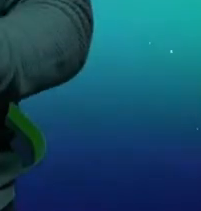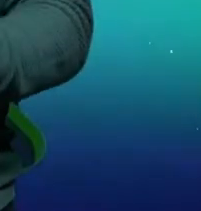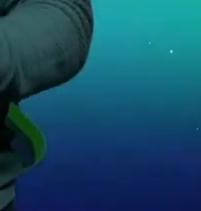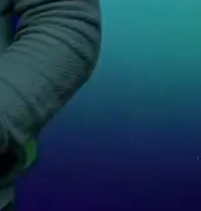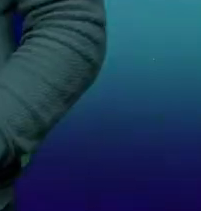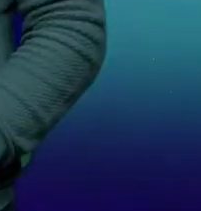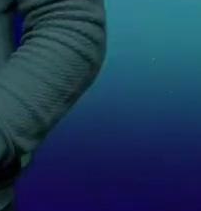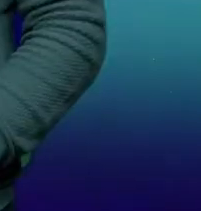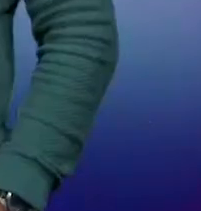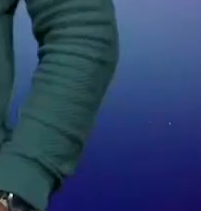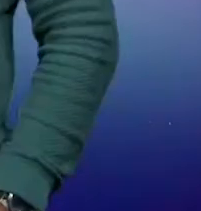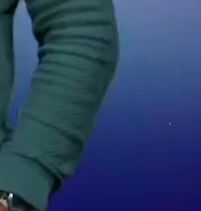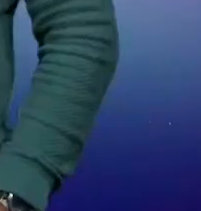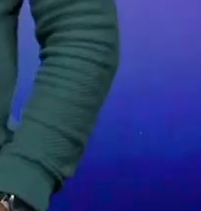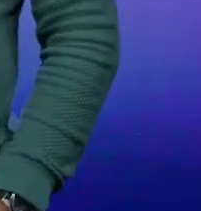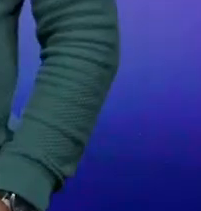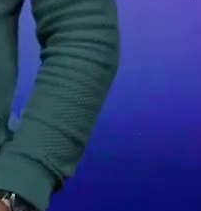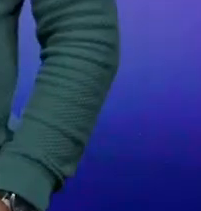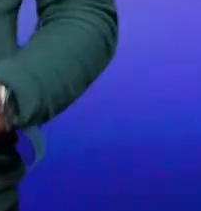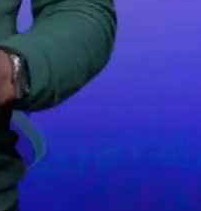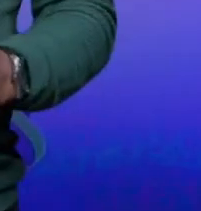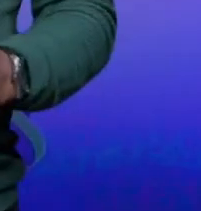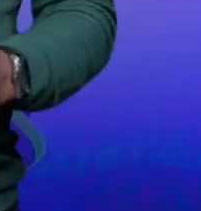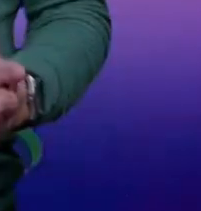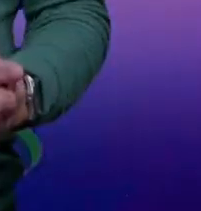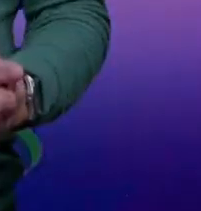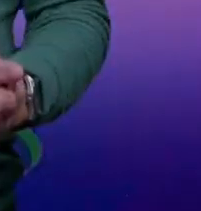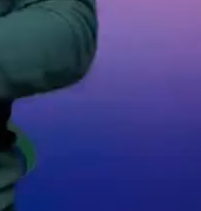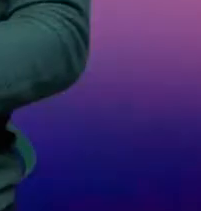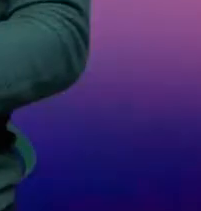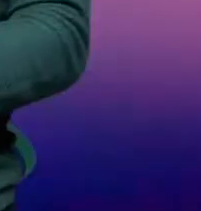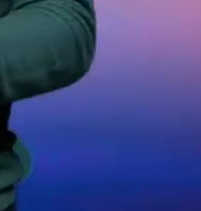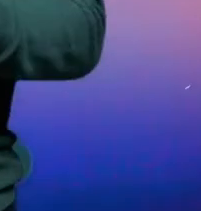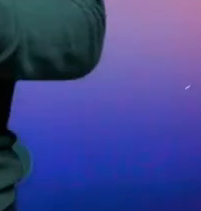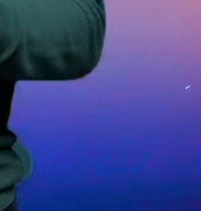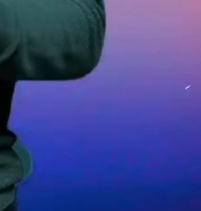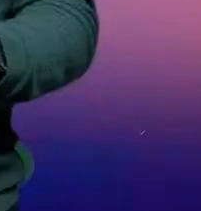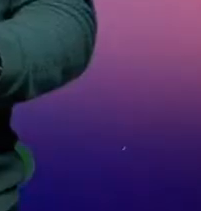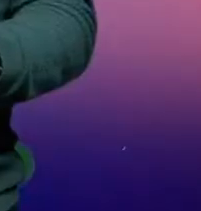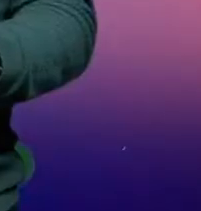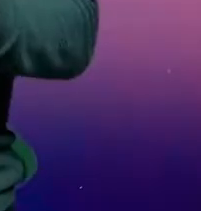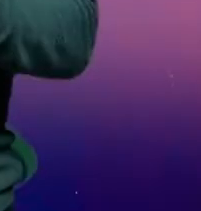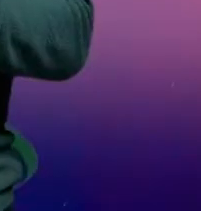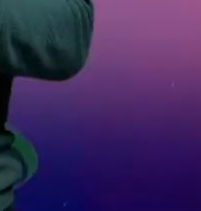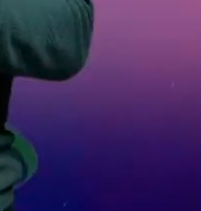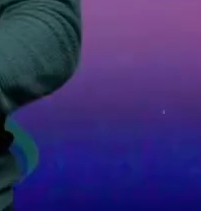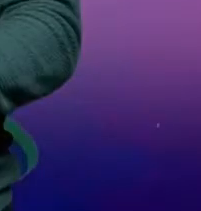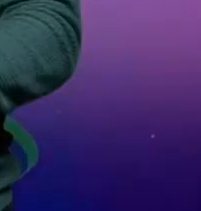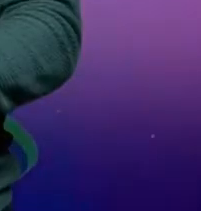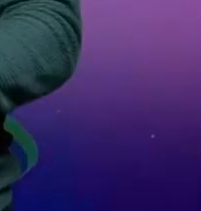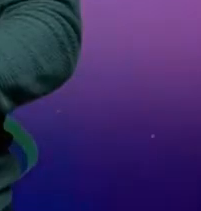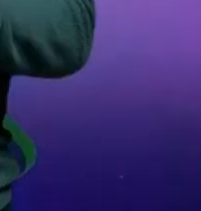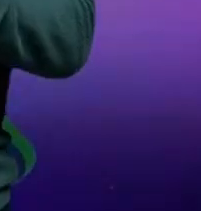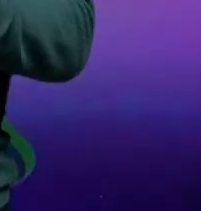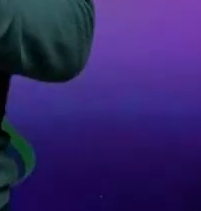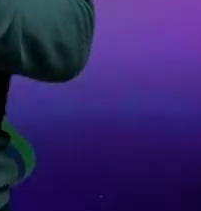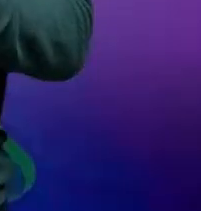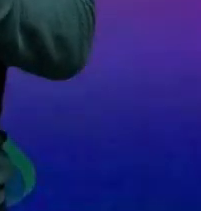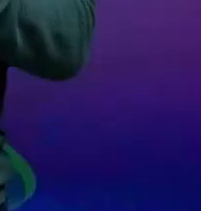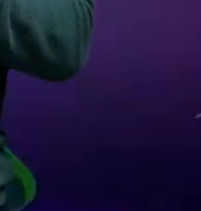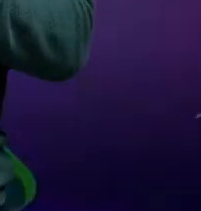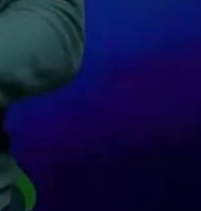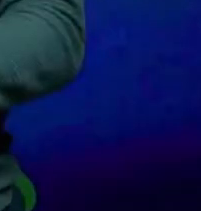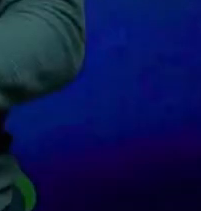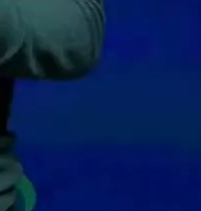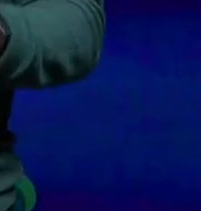parte del sistema público de radiodifusión. ¿Tienes alguna duda, sugerencia o felicitación para la plataforma? Comunícate